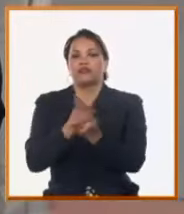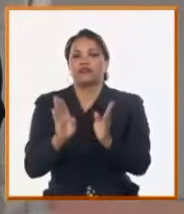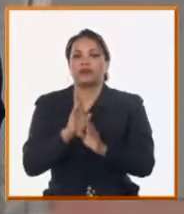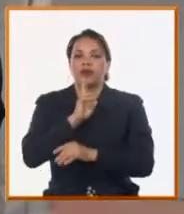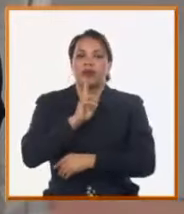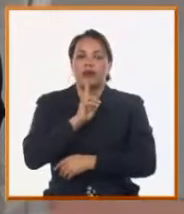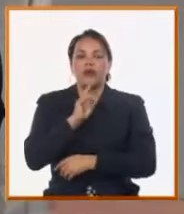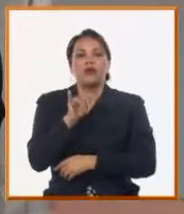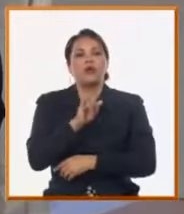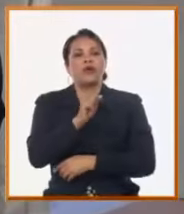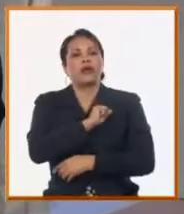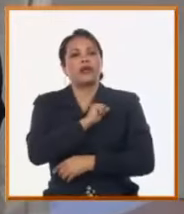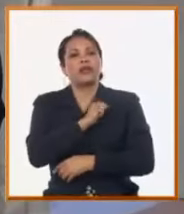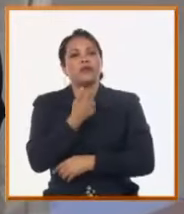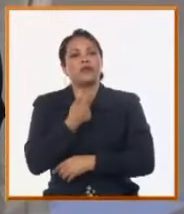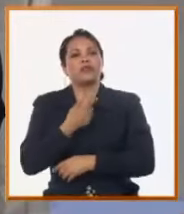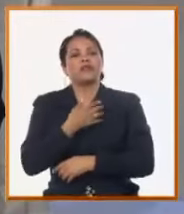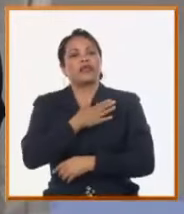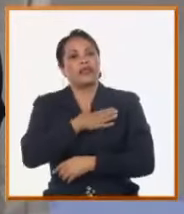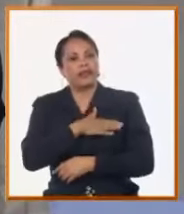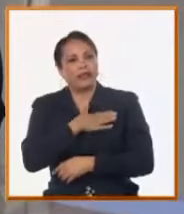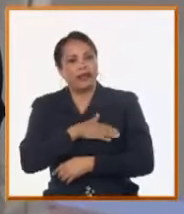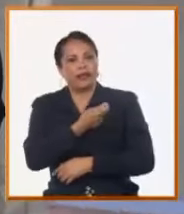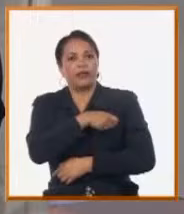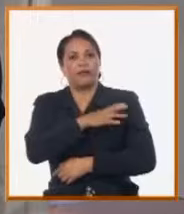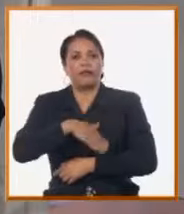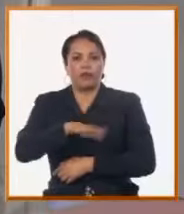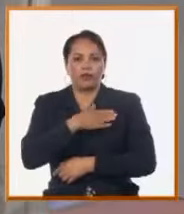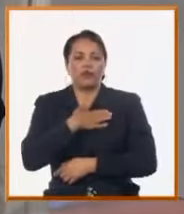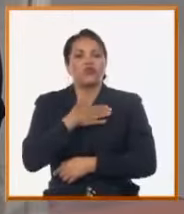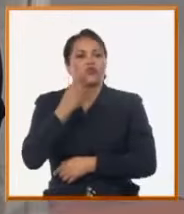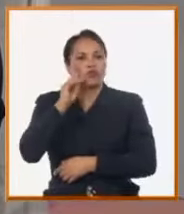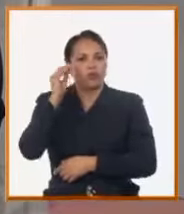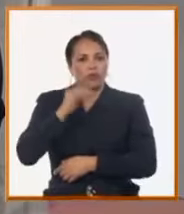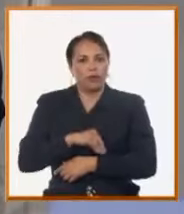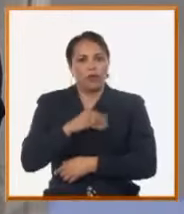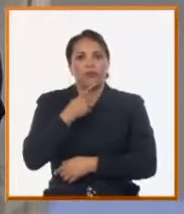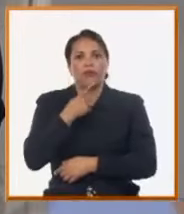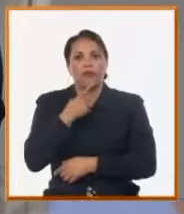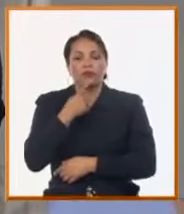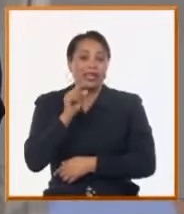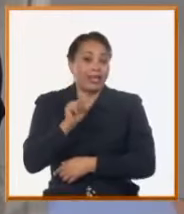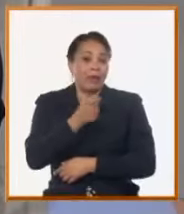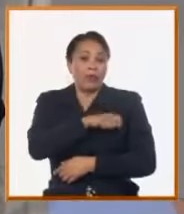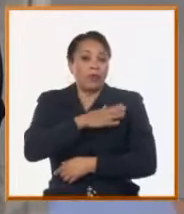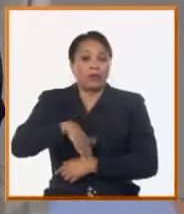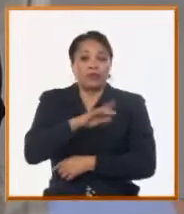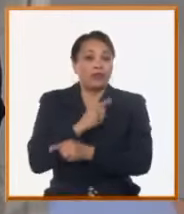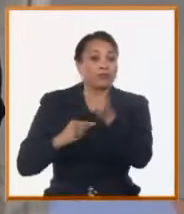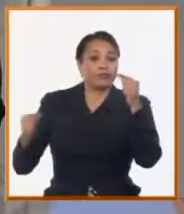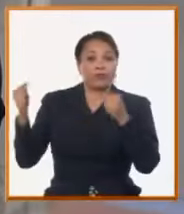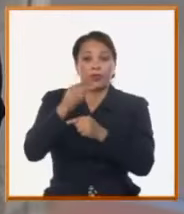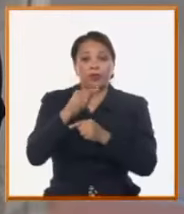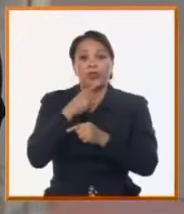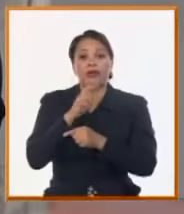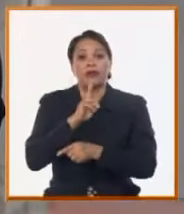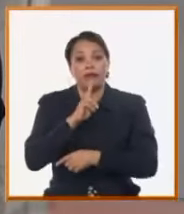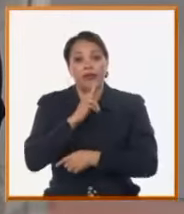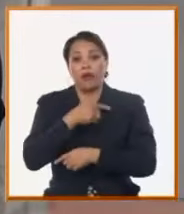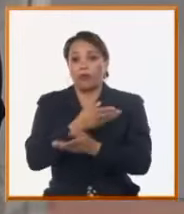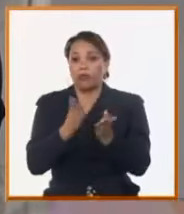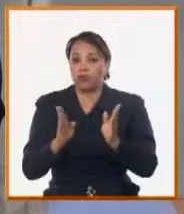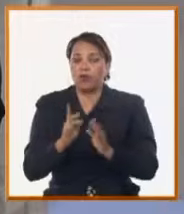transmitir la tranquilidad de nuestro pueblo de que las situaciones de abasto y llenamiento tienen una alta prioridad para la máxima dirección del país, del partido, del gobierno.